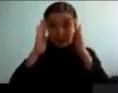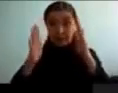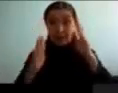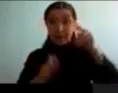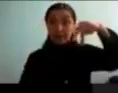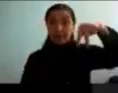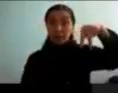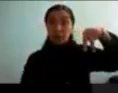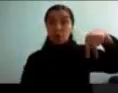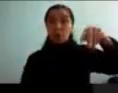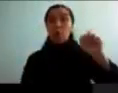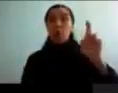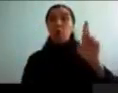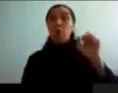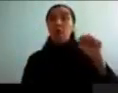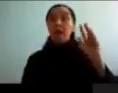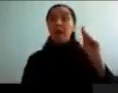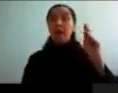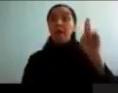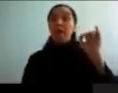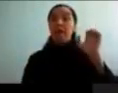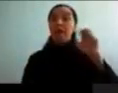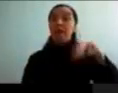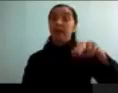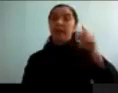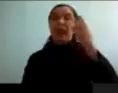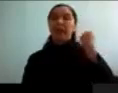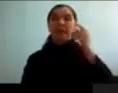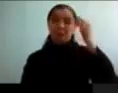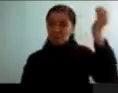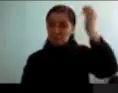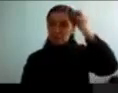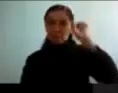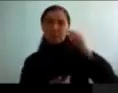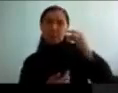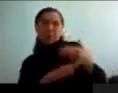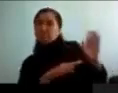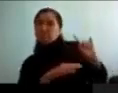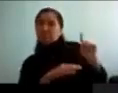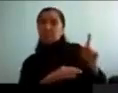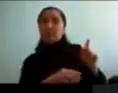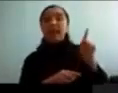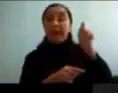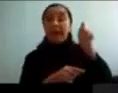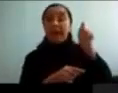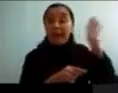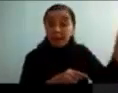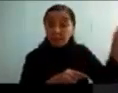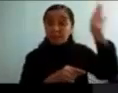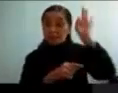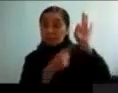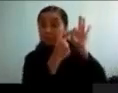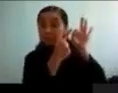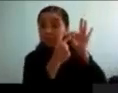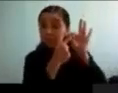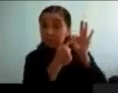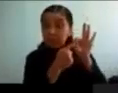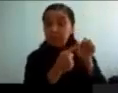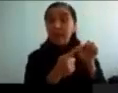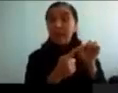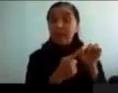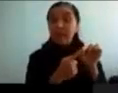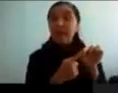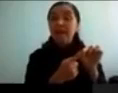había tomado muy en cuenta en el déficit. Y lo interesante de la norarenalina es que hay un marcador biológico de súper fácil acceso que mide